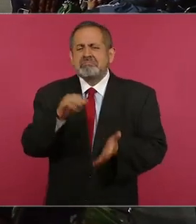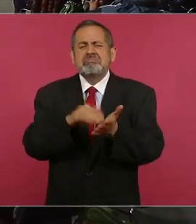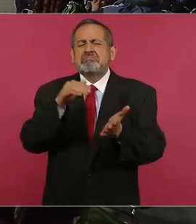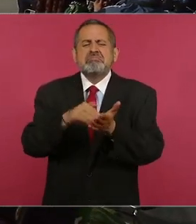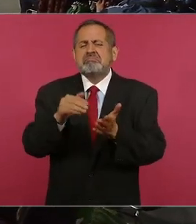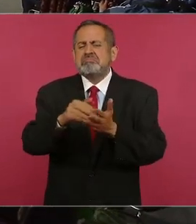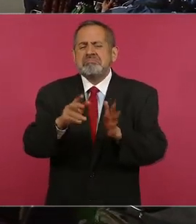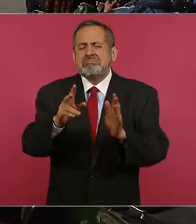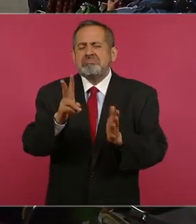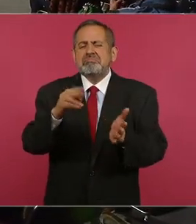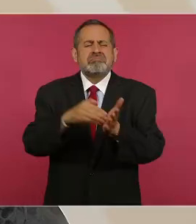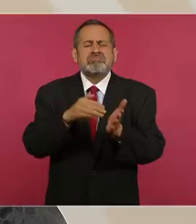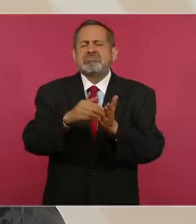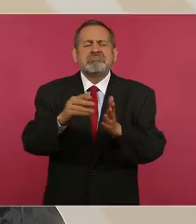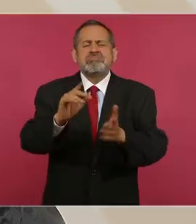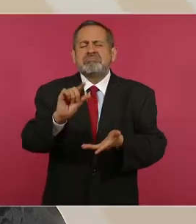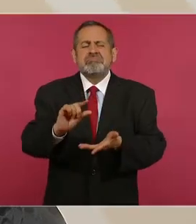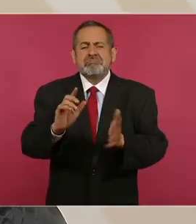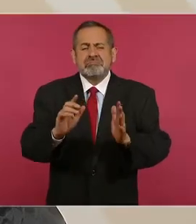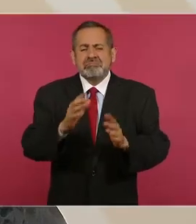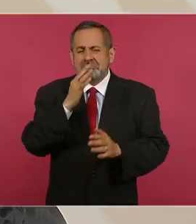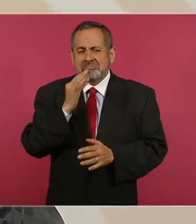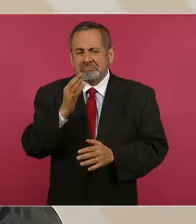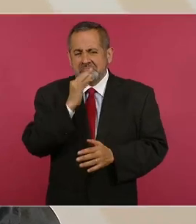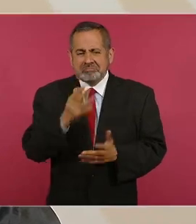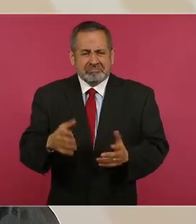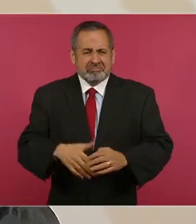nada.